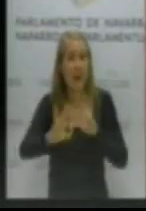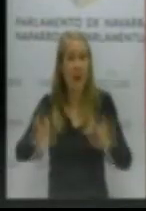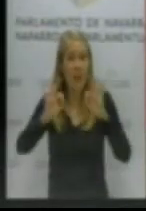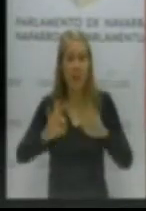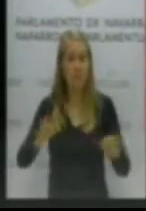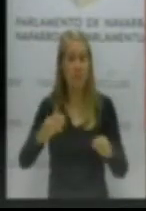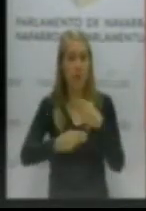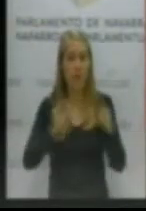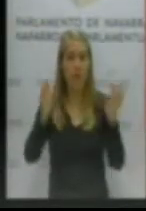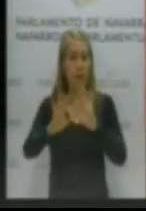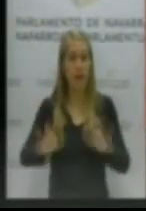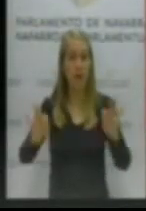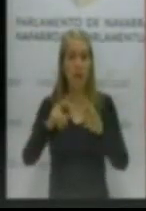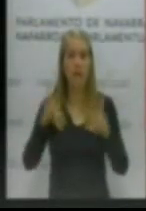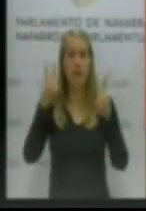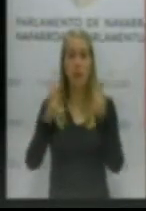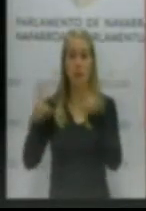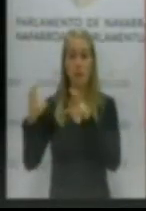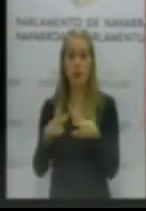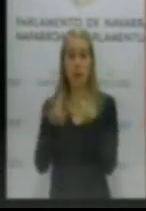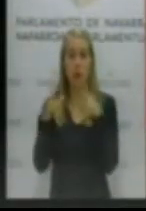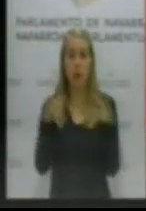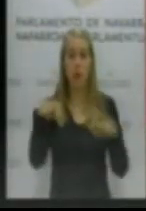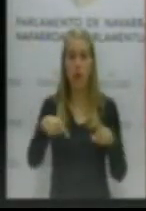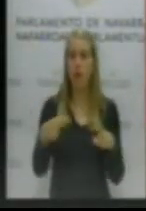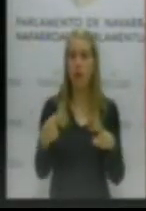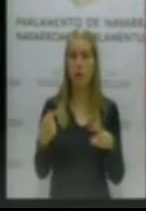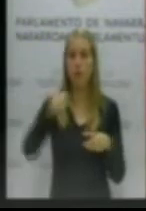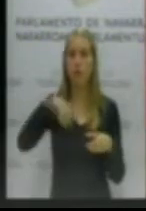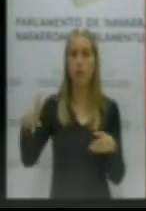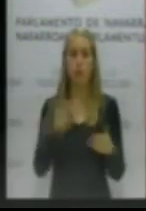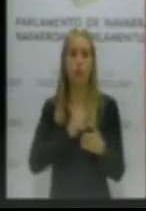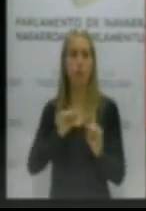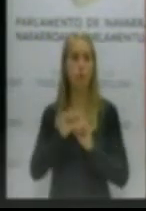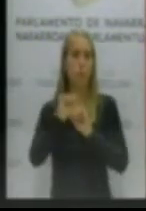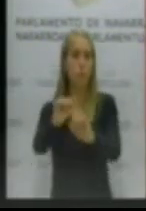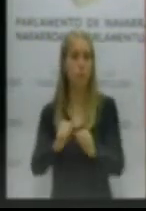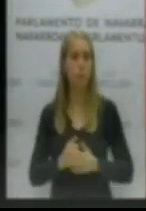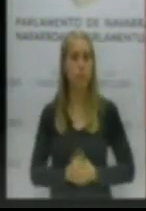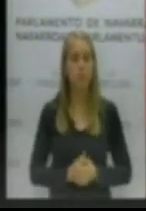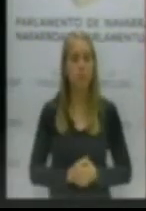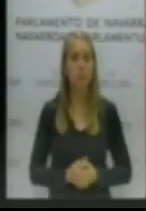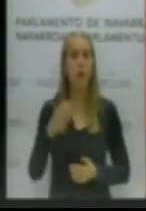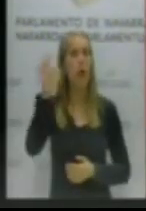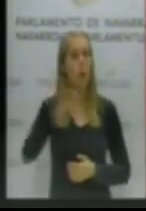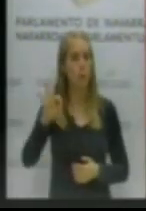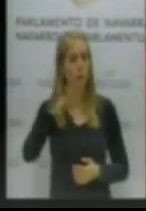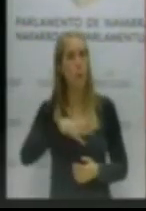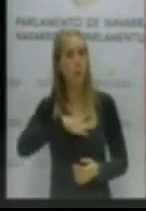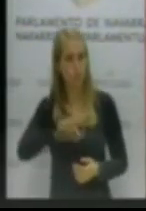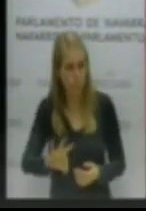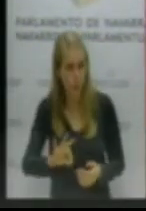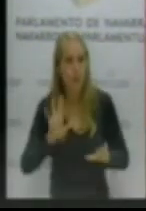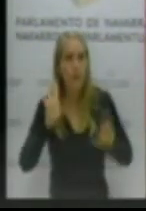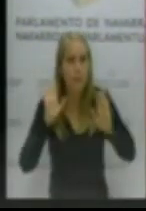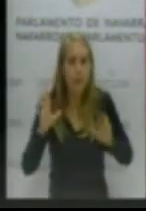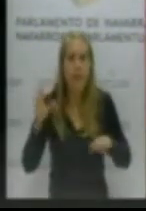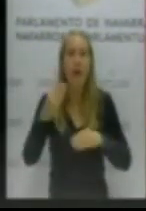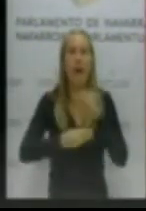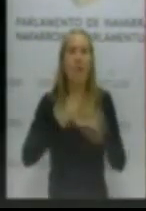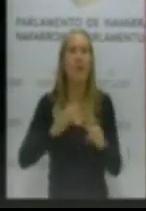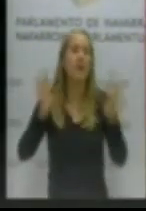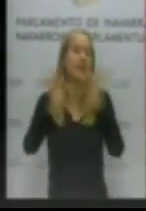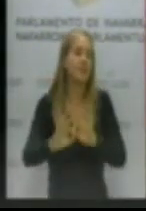Todos los temas sociales que hemos traído a esta cámara los han tumbado todo. Podemos puede, claro que pueden pero no hacen nada.